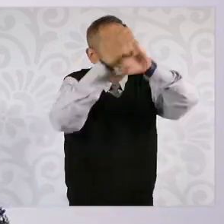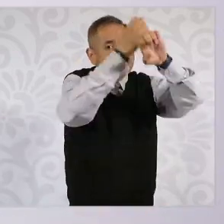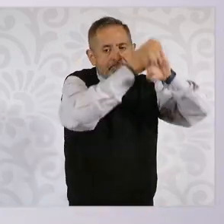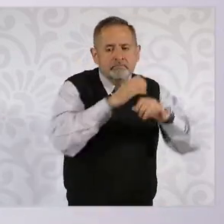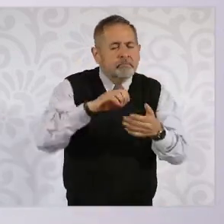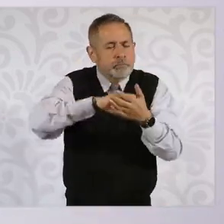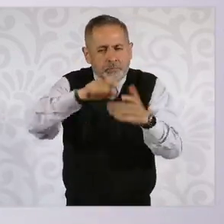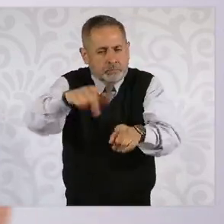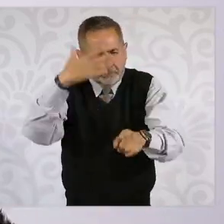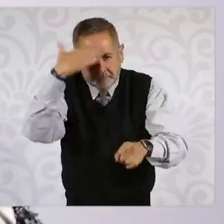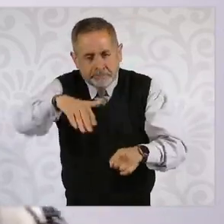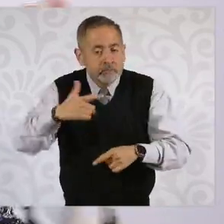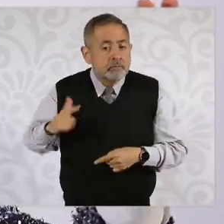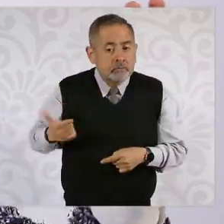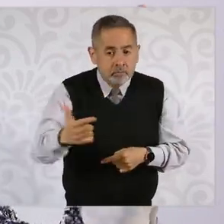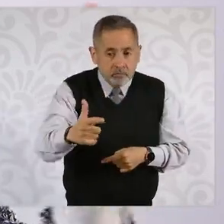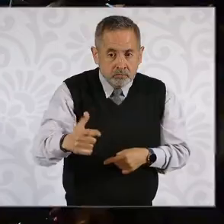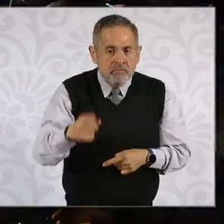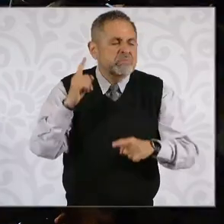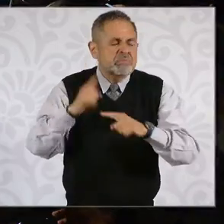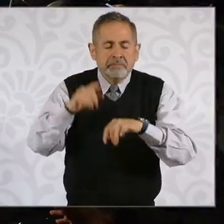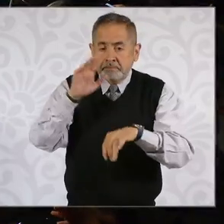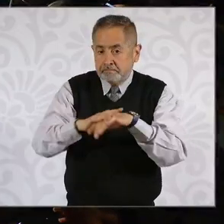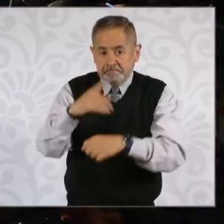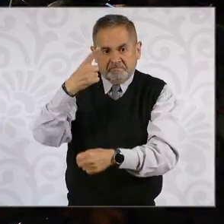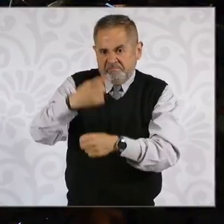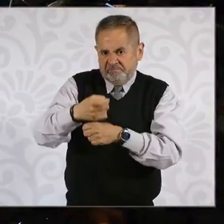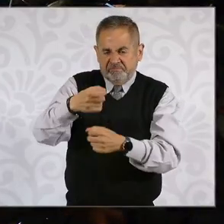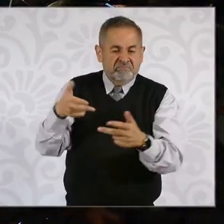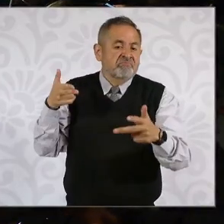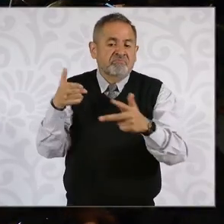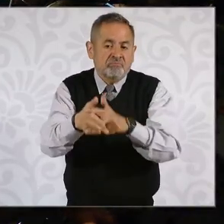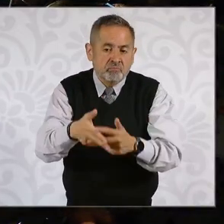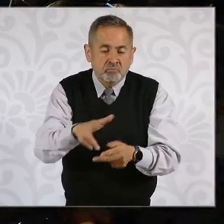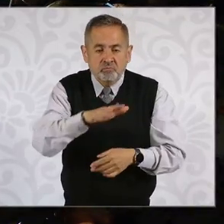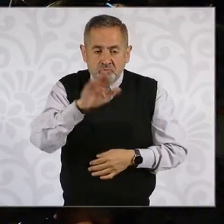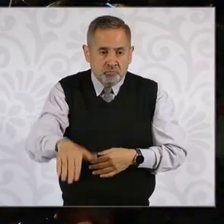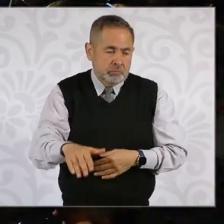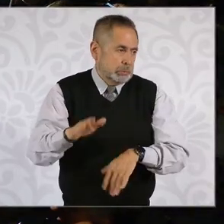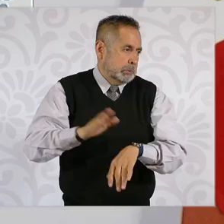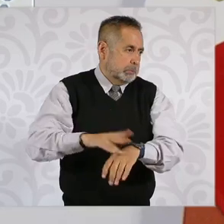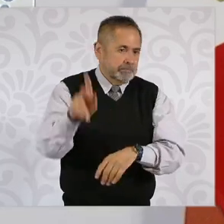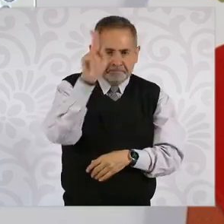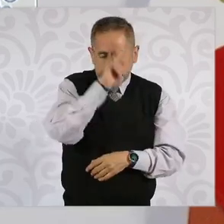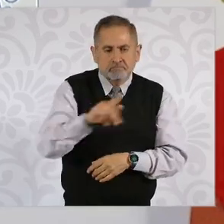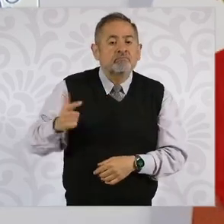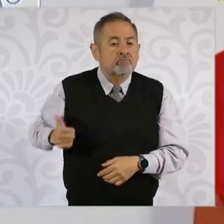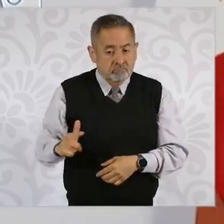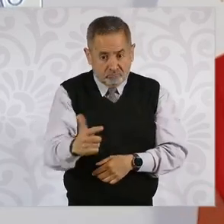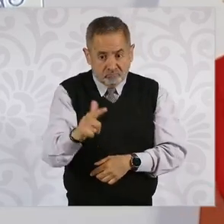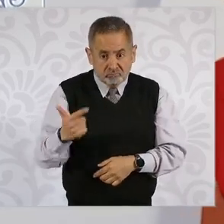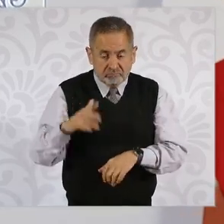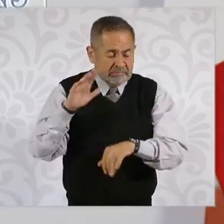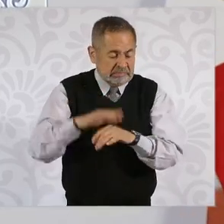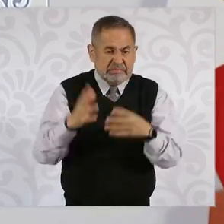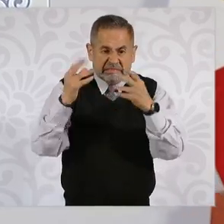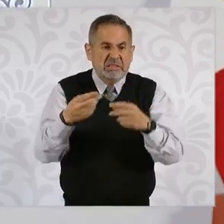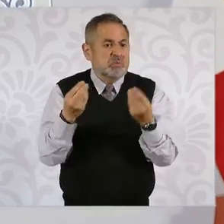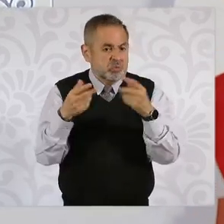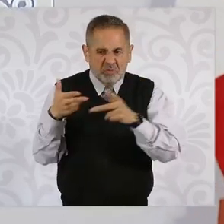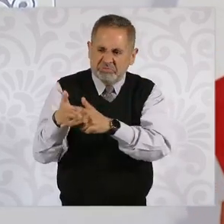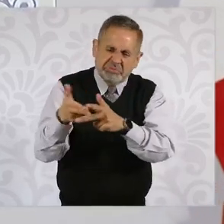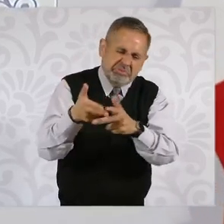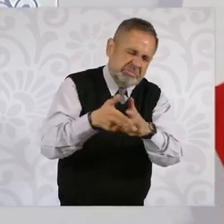Guanajuato, si vemos por homicidios, Guanajuato es la entidad que tiene más homicidios en el país.